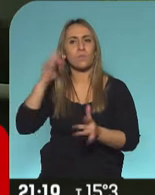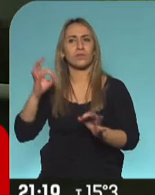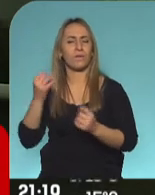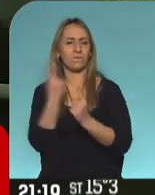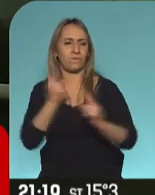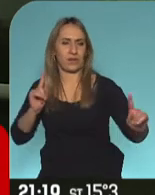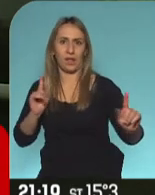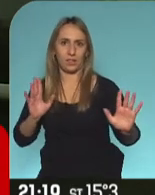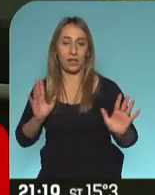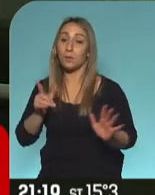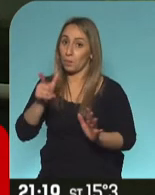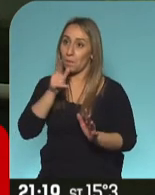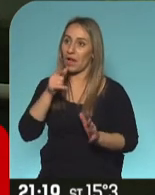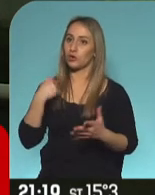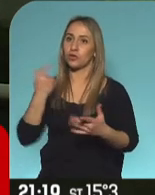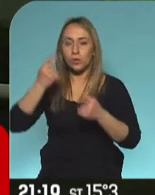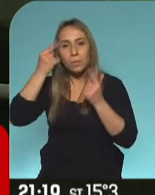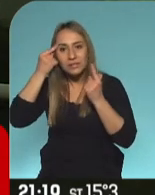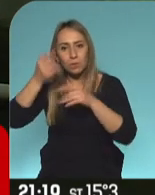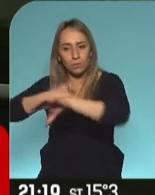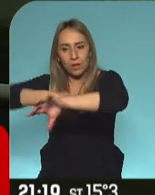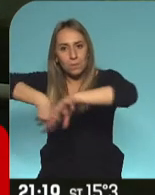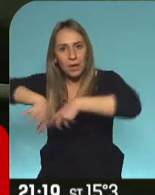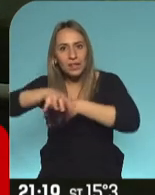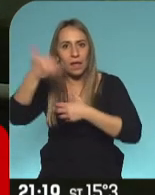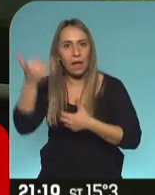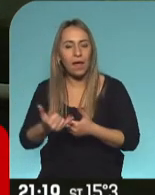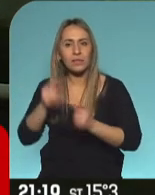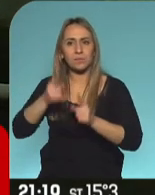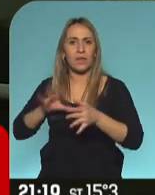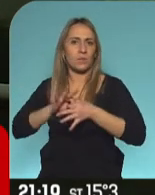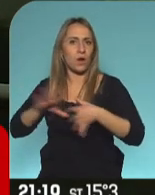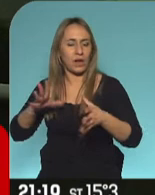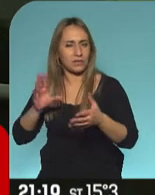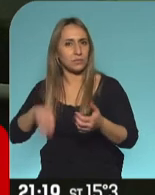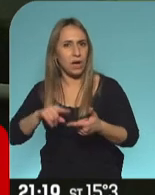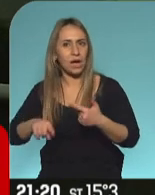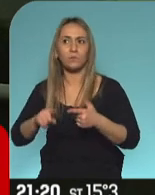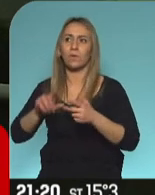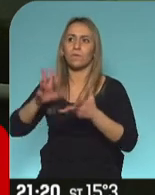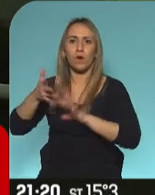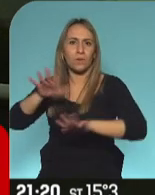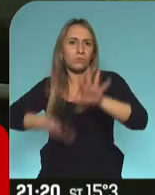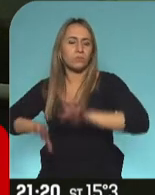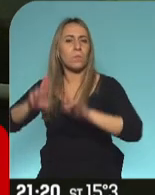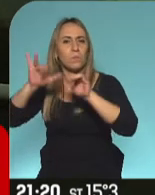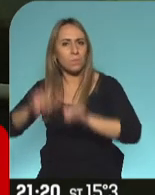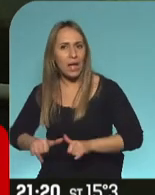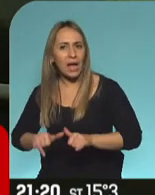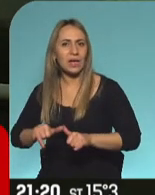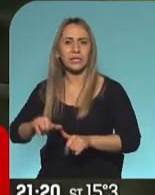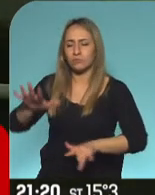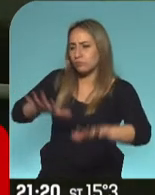que me parece que es mucho más humanista, es mucho más democrática, es mucho más pacífica, es mucho más